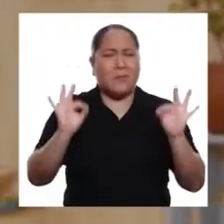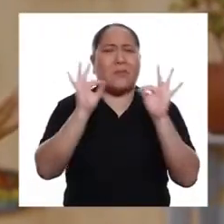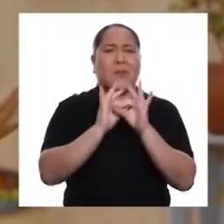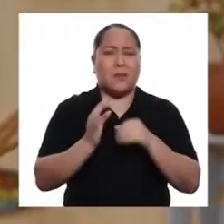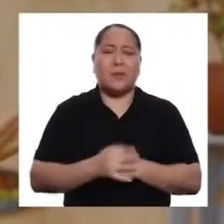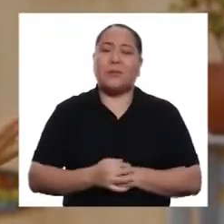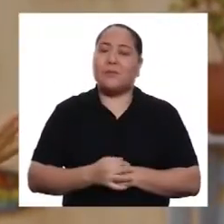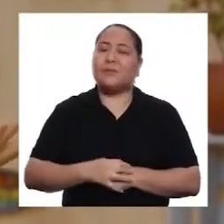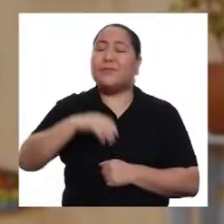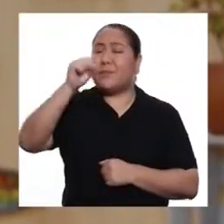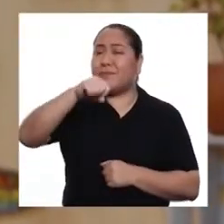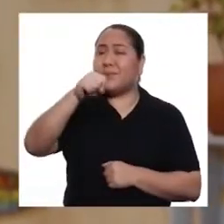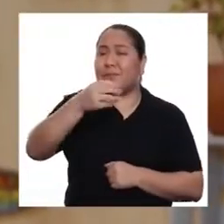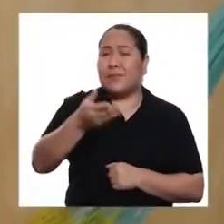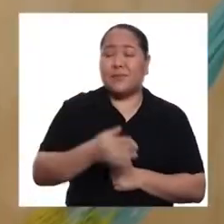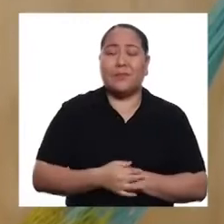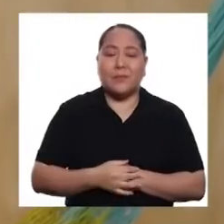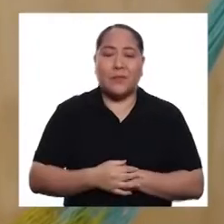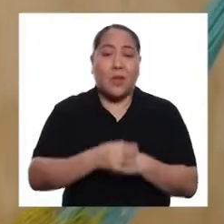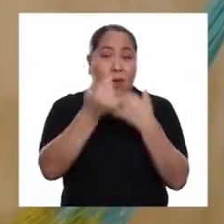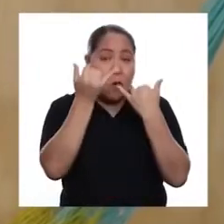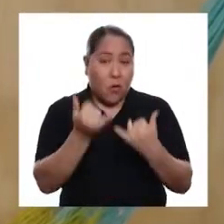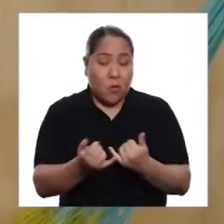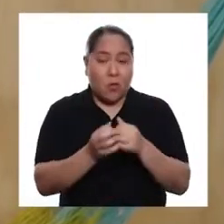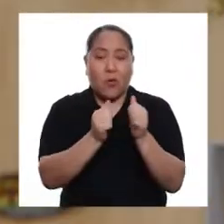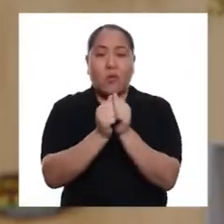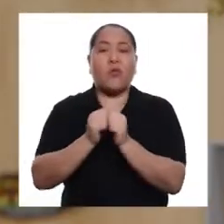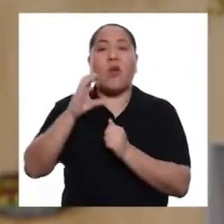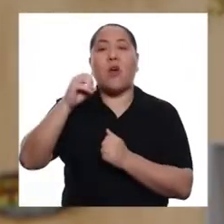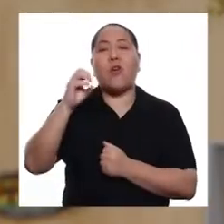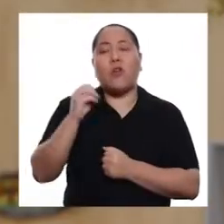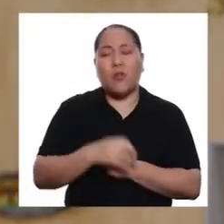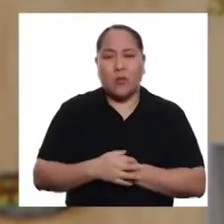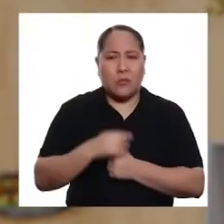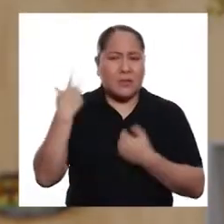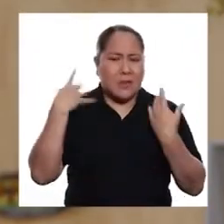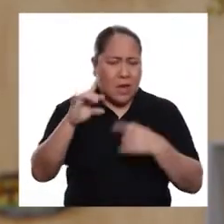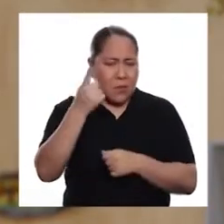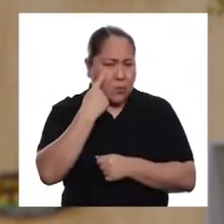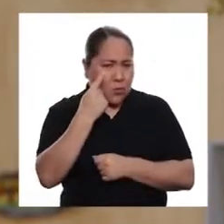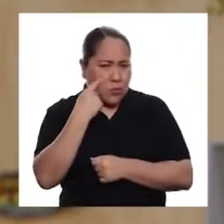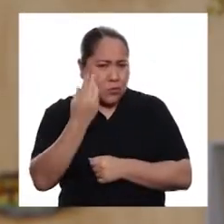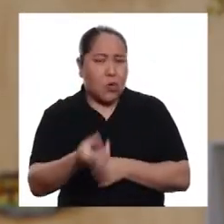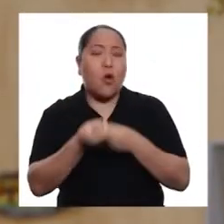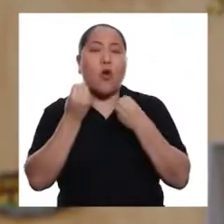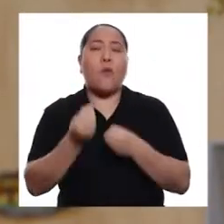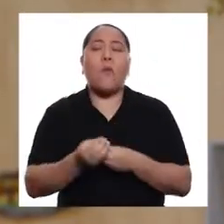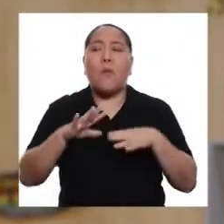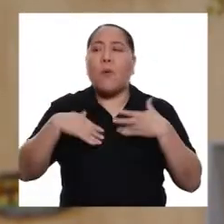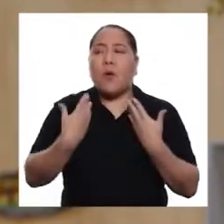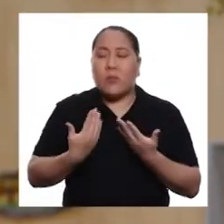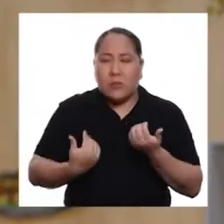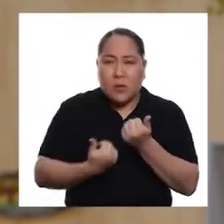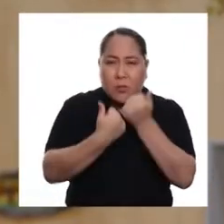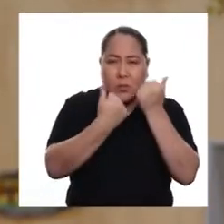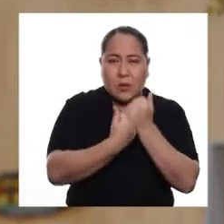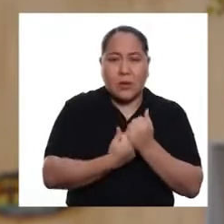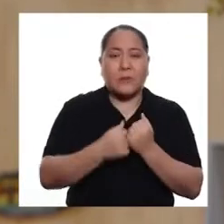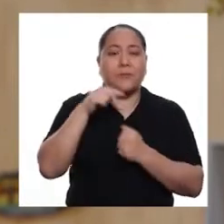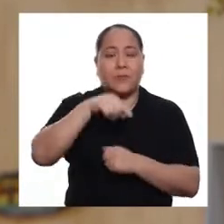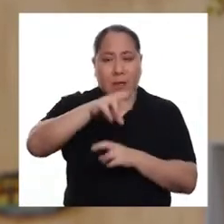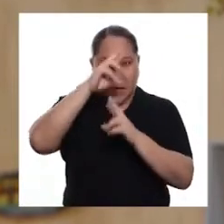es muy importante. ¡Claro que sí! Hoy, junto a Coco, hemos conocido cómo podemos